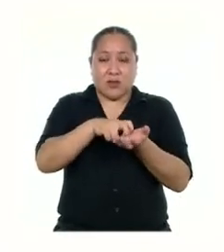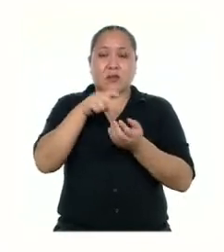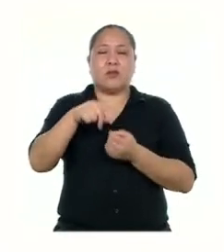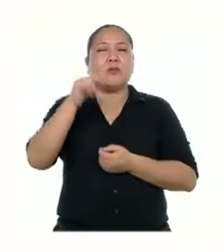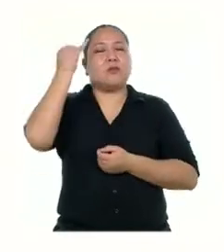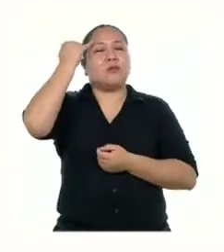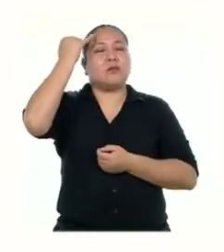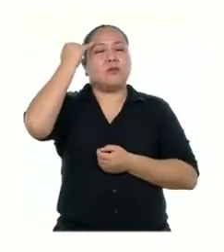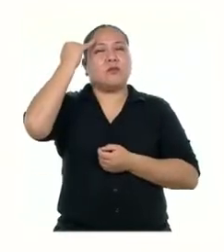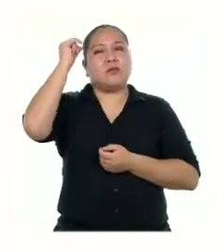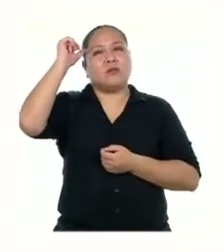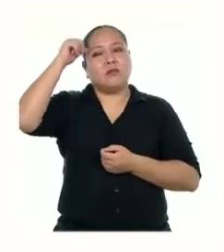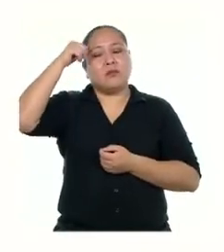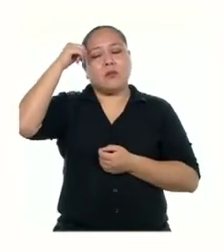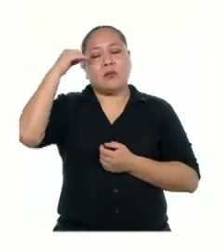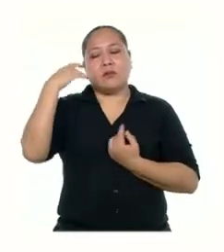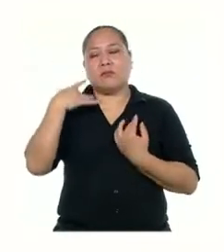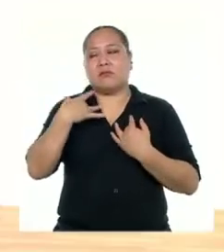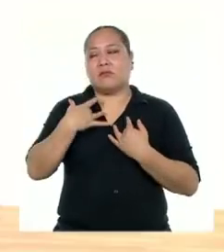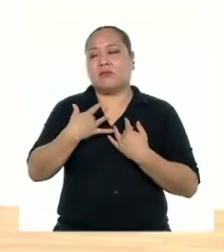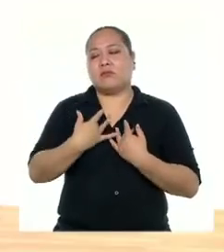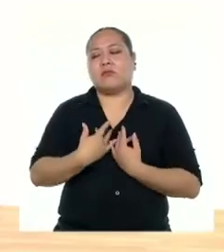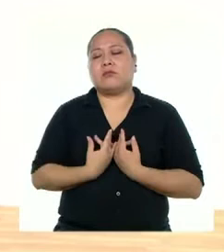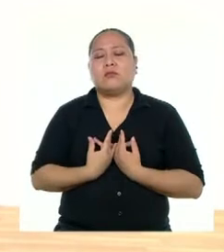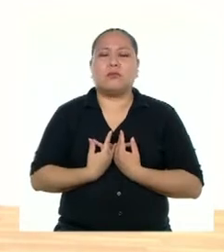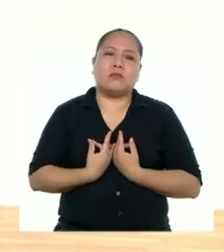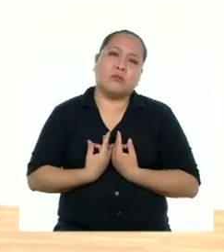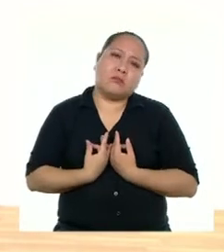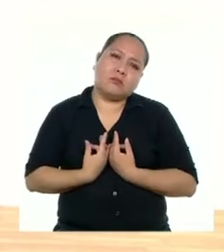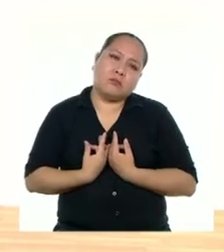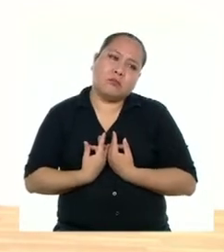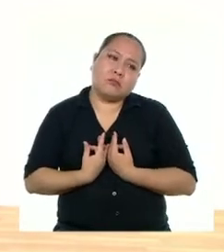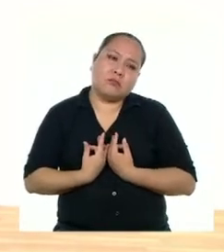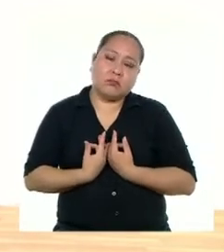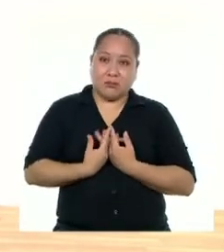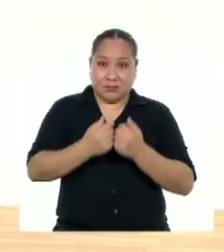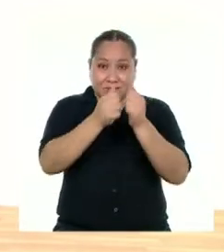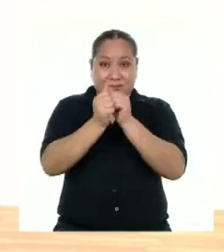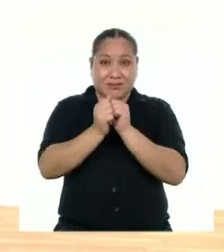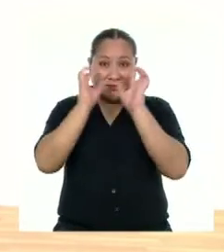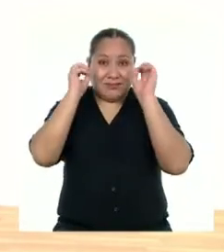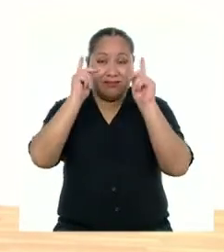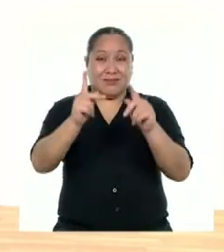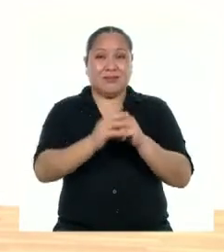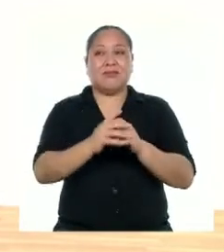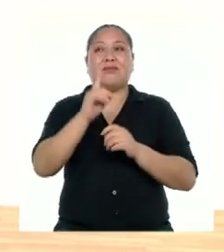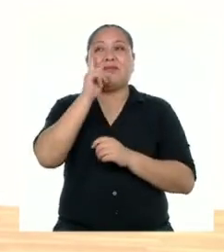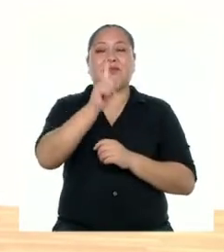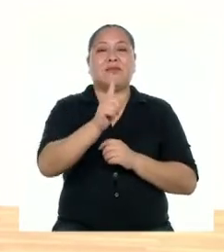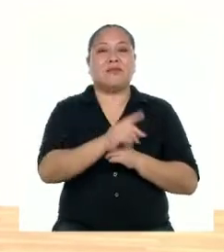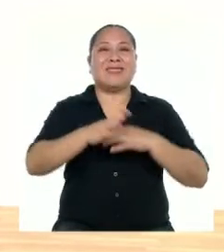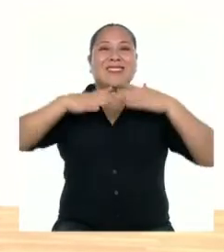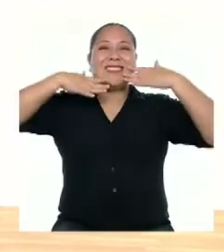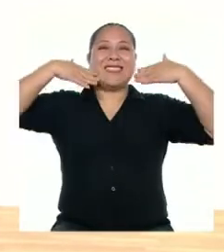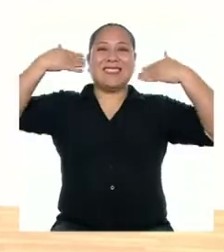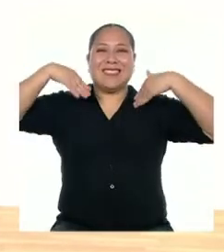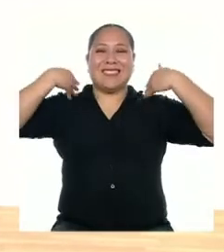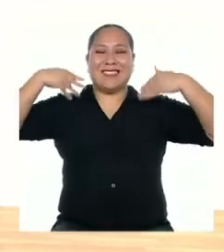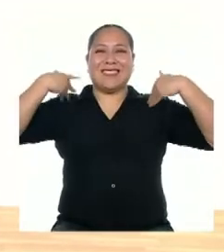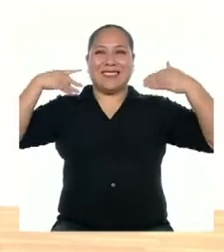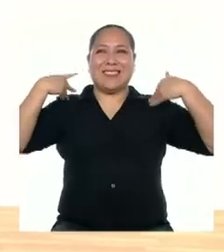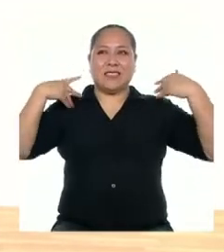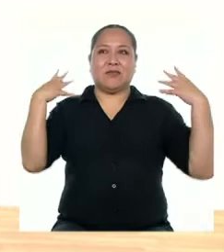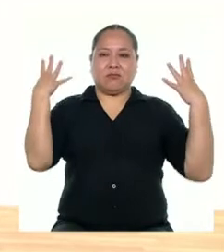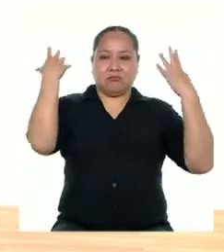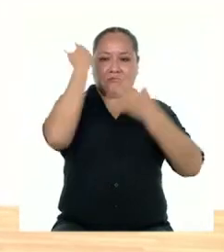voy a imaginar y recordar cuando estoy triste. Ahora lo vamos a hacer juntos. ¿Bien? Entonces estoy en posición uno y voy a estar feliz. Voy a usar los brazos